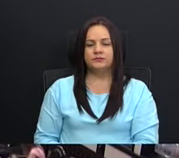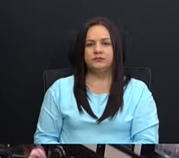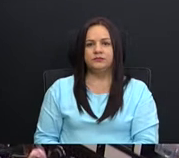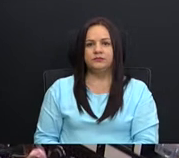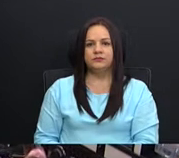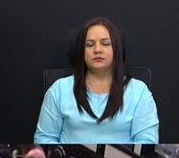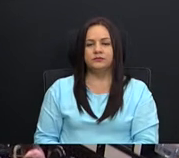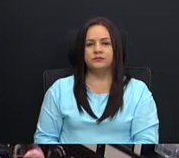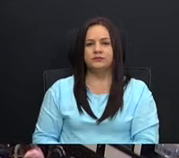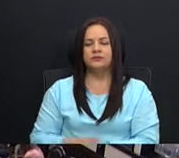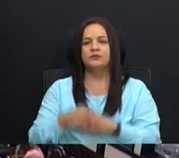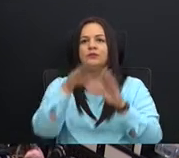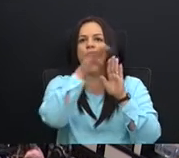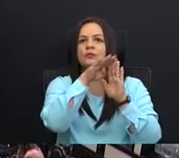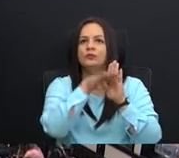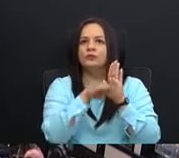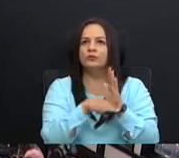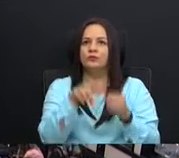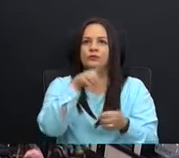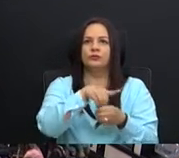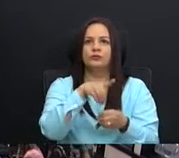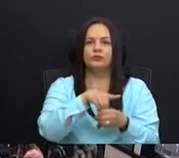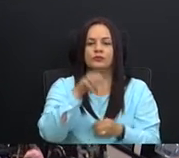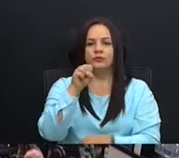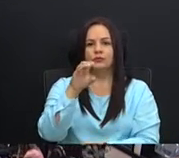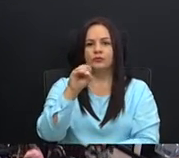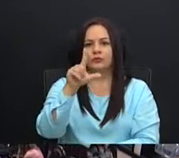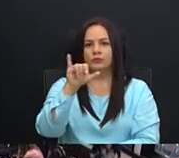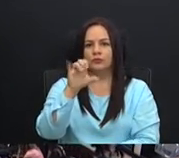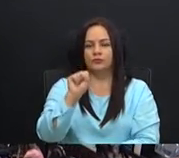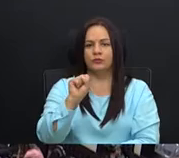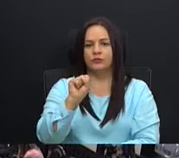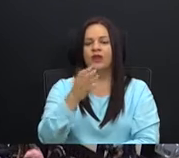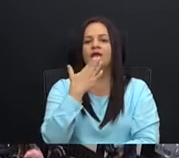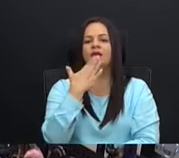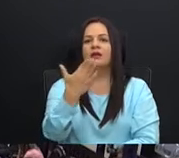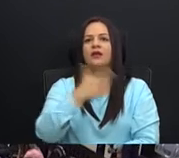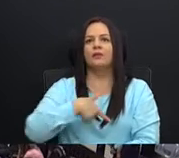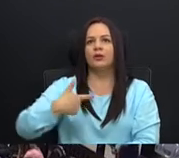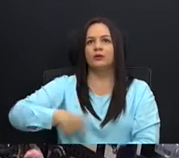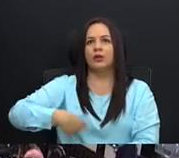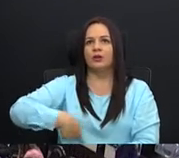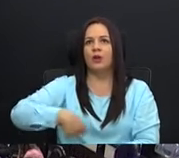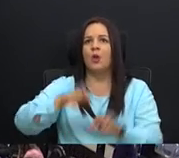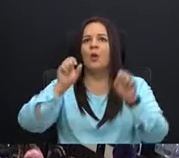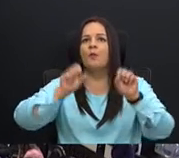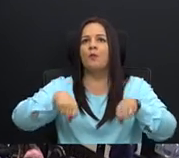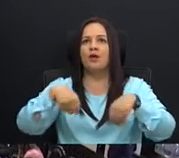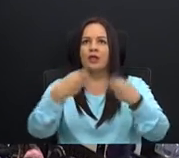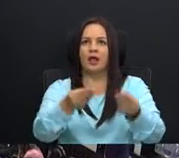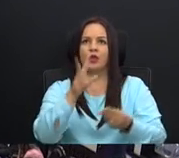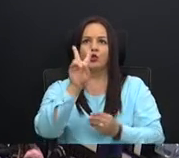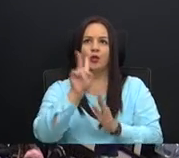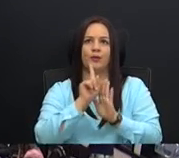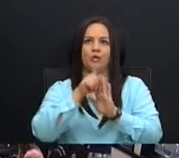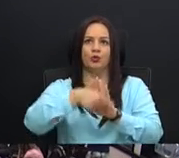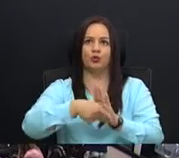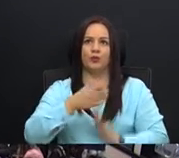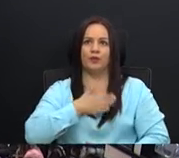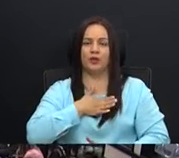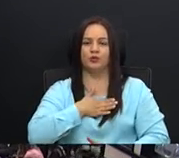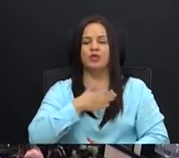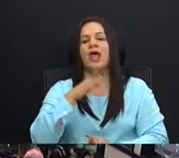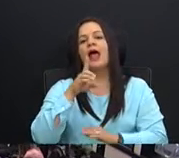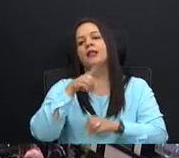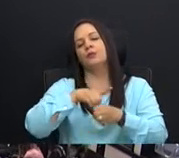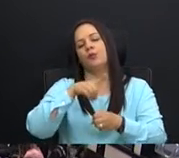Por el orden, diputada Solís. Gracias, presidente. ¿Puede darle, por favor, dos minutos míos, que soy la que sigo al diputado